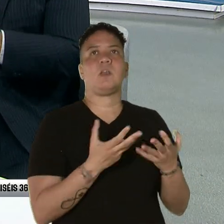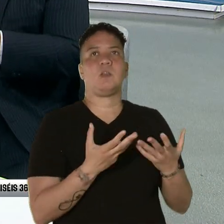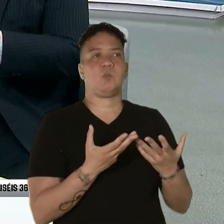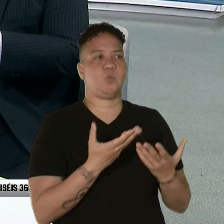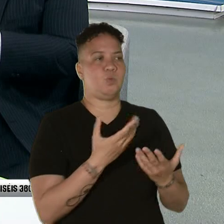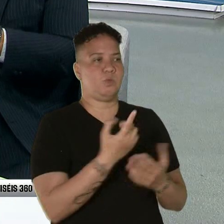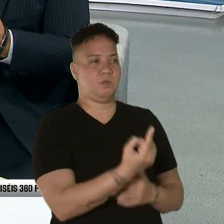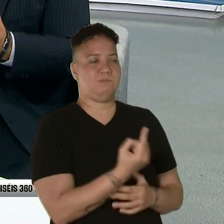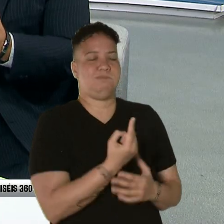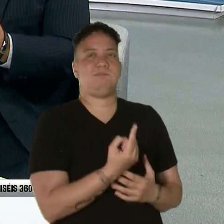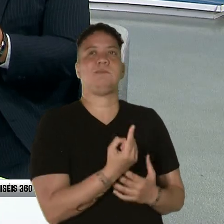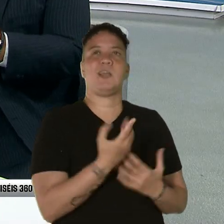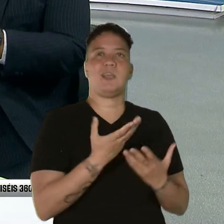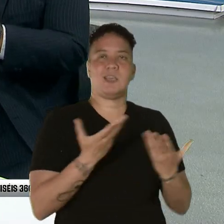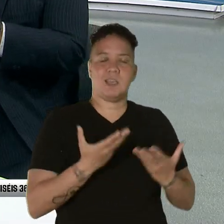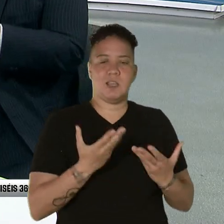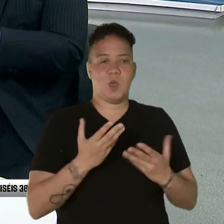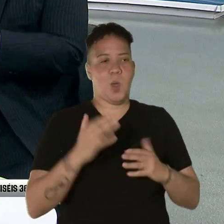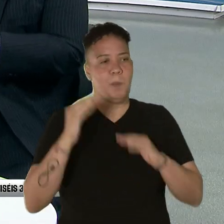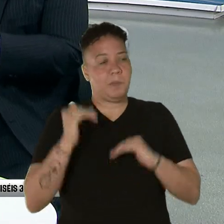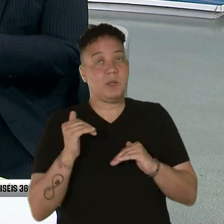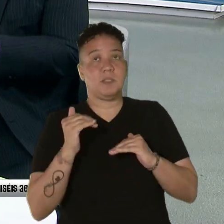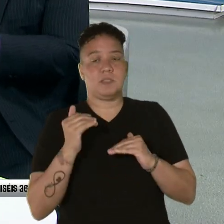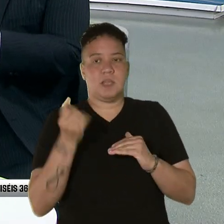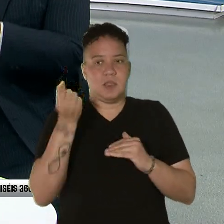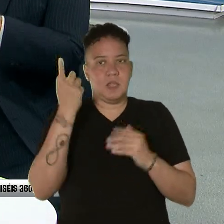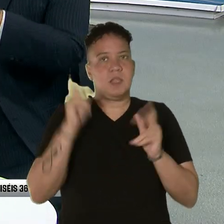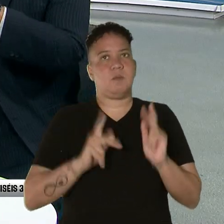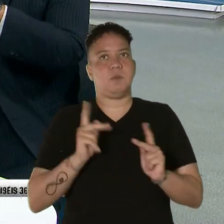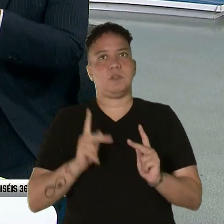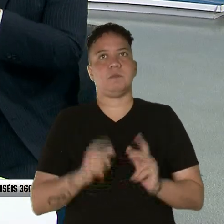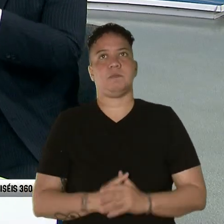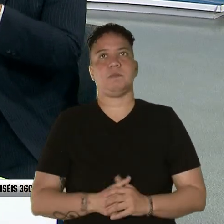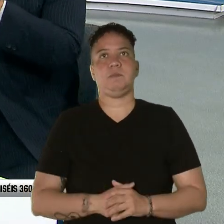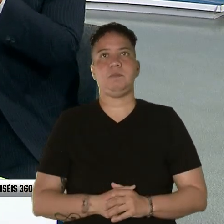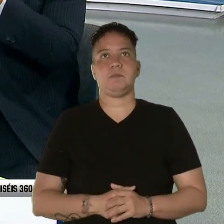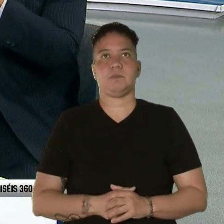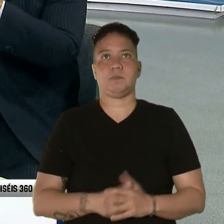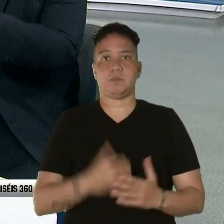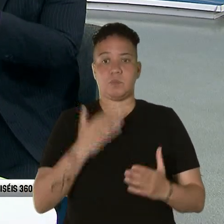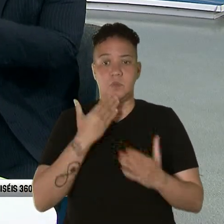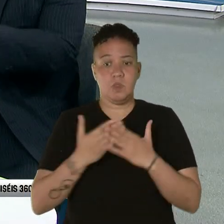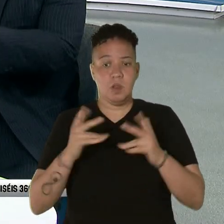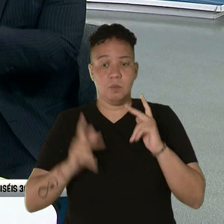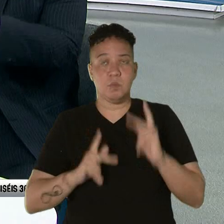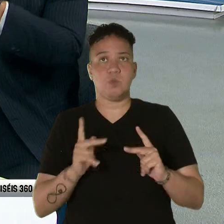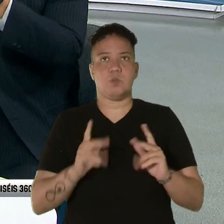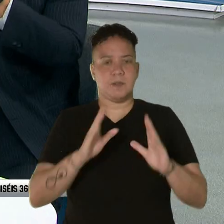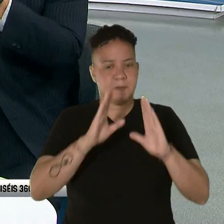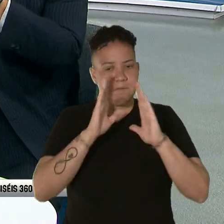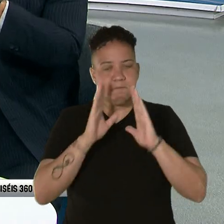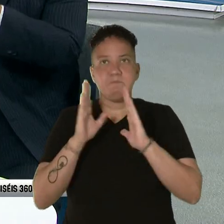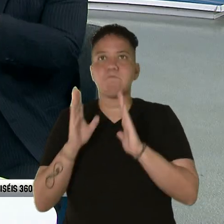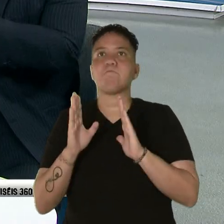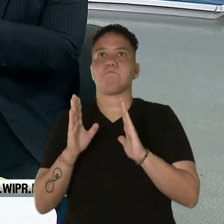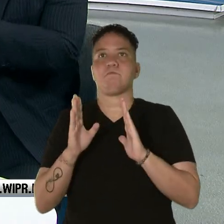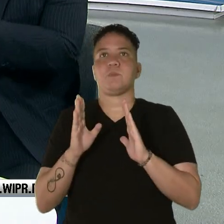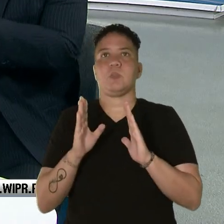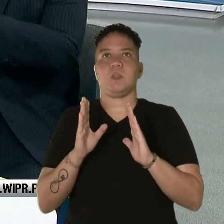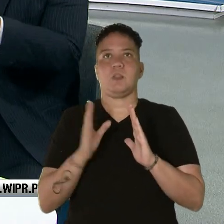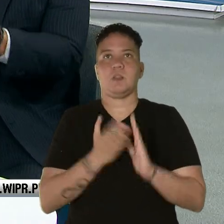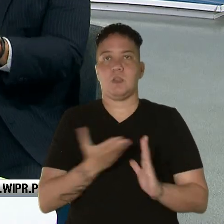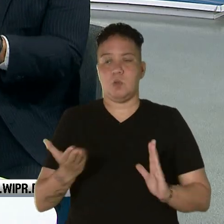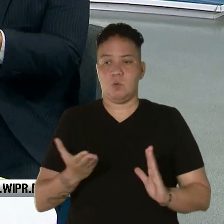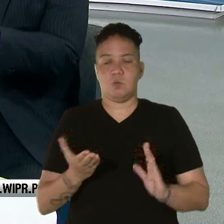esperanza y de abrir los ojos a las personas. No, es la realidad. Y es bueno entonces que la gente esté muy atentos a que estas cosas